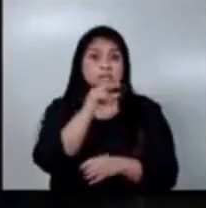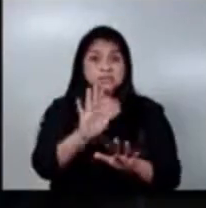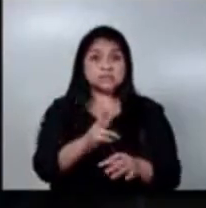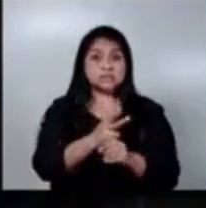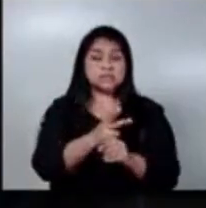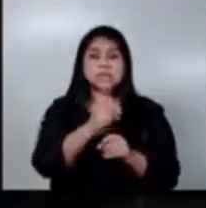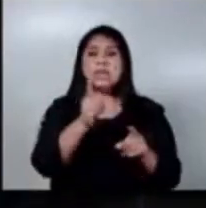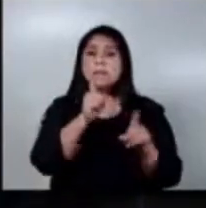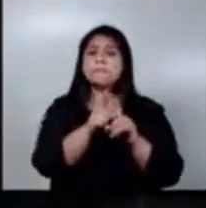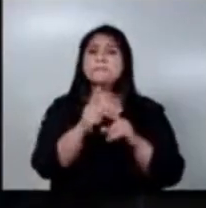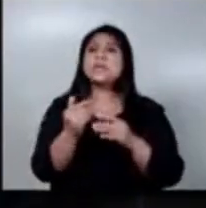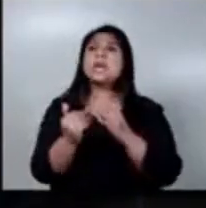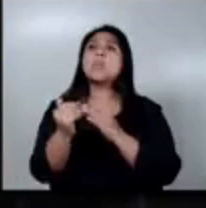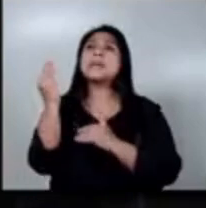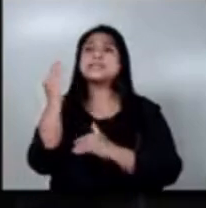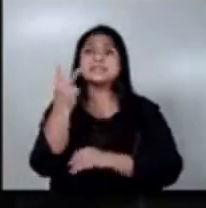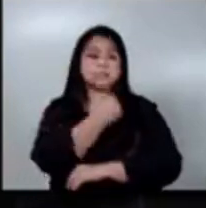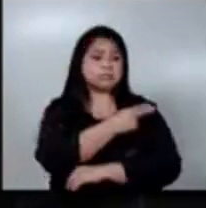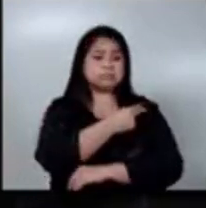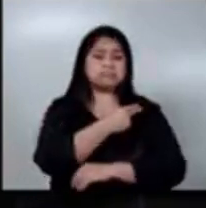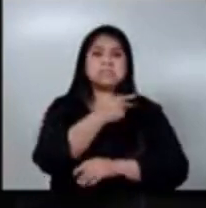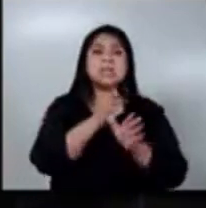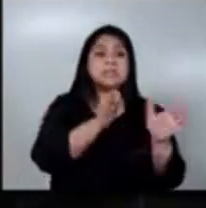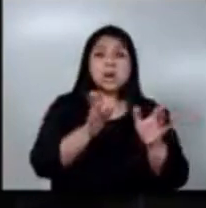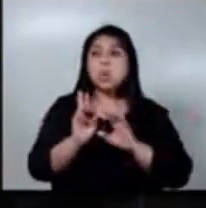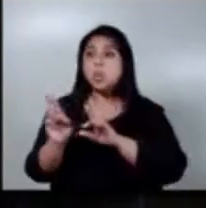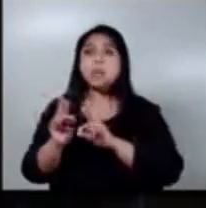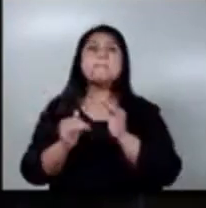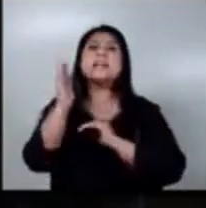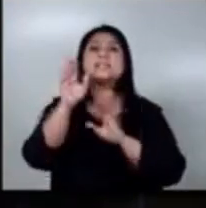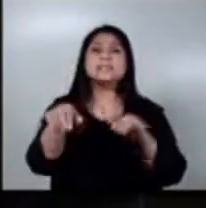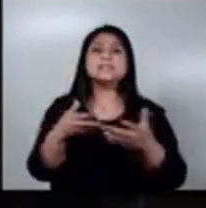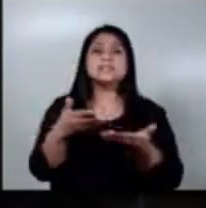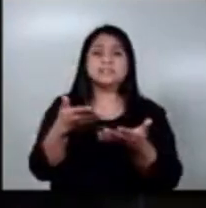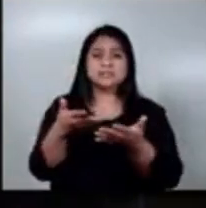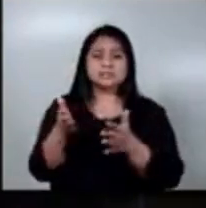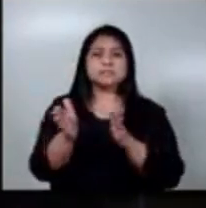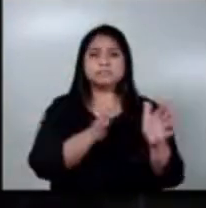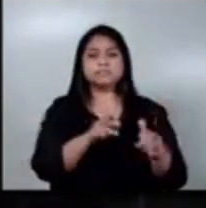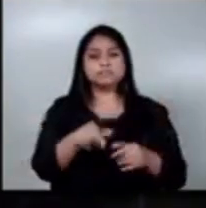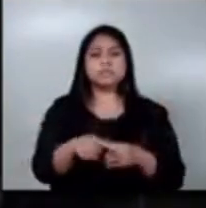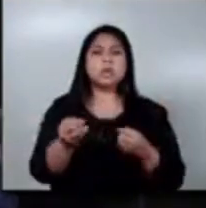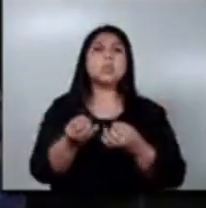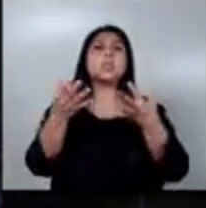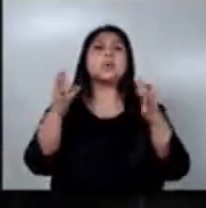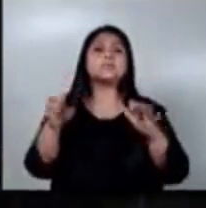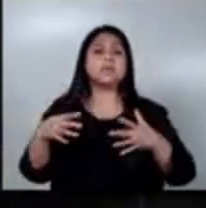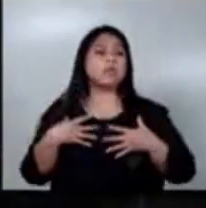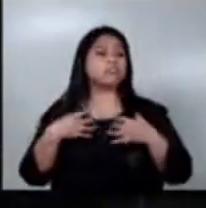el hospital que más ha atendido. Y aparte también si ha tenido la cifra de cuántas personas han recuperado de este tipo de enfermedades.